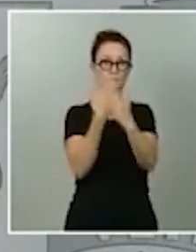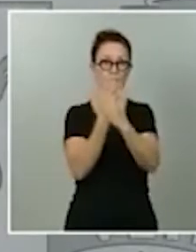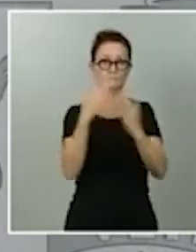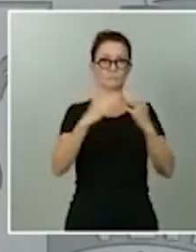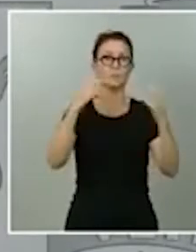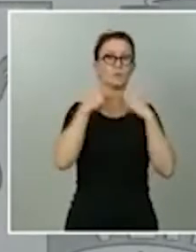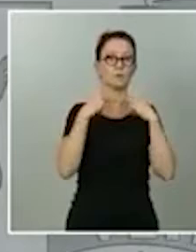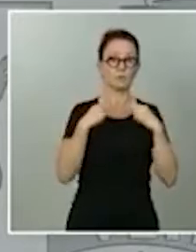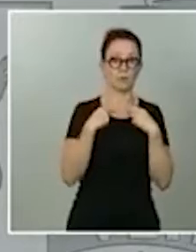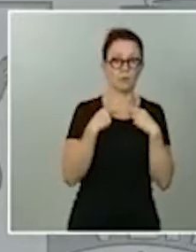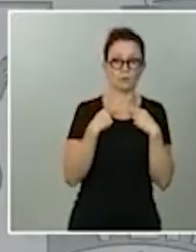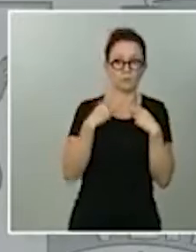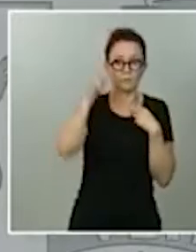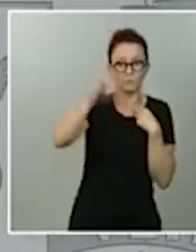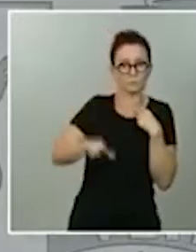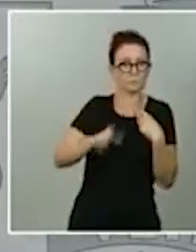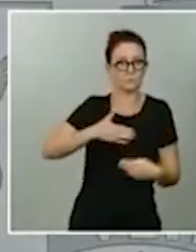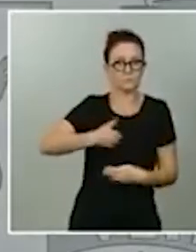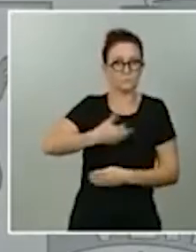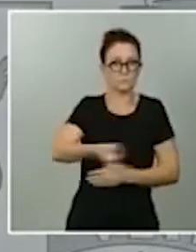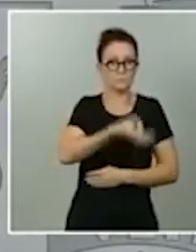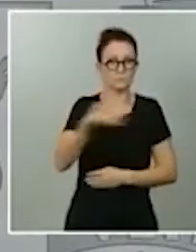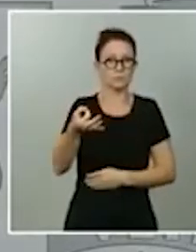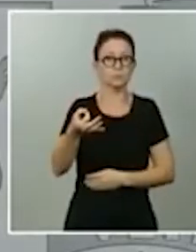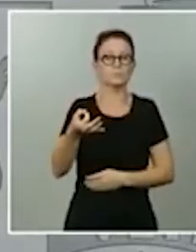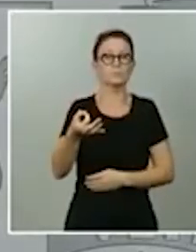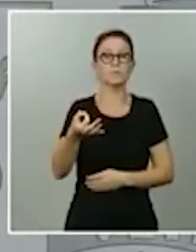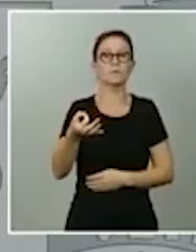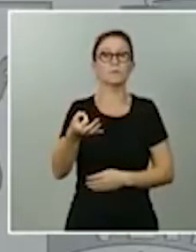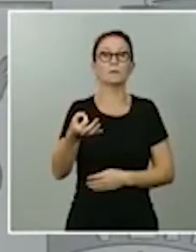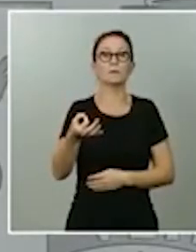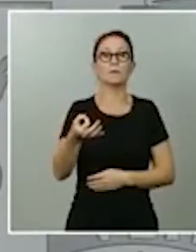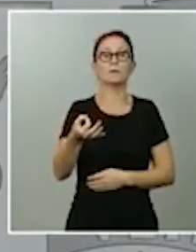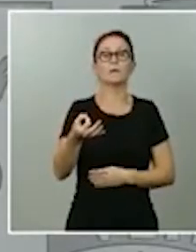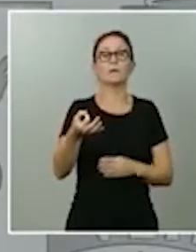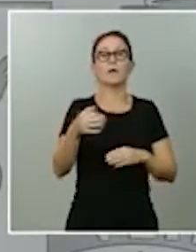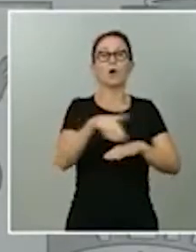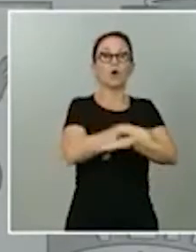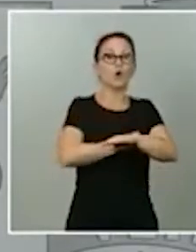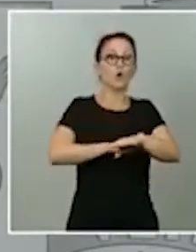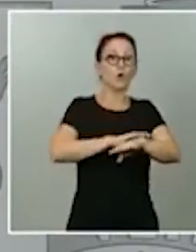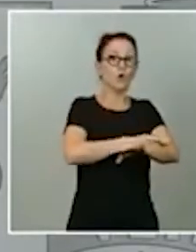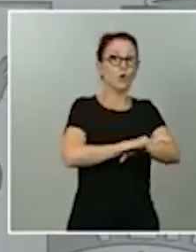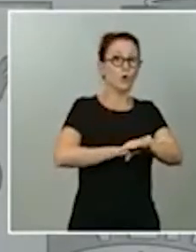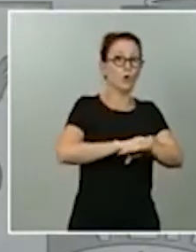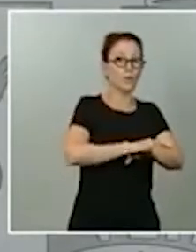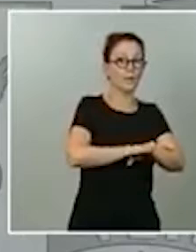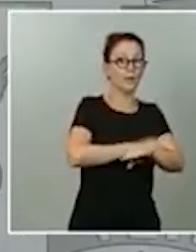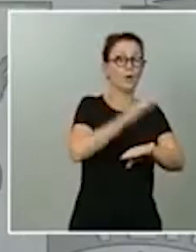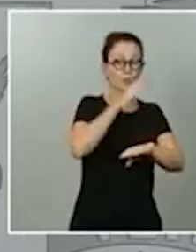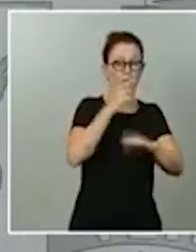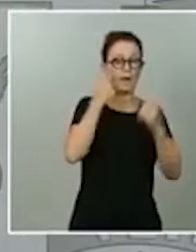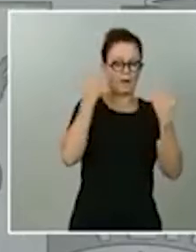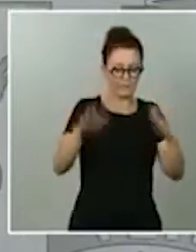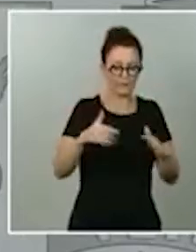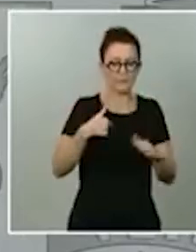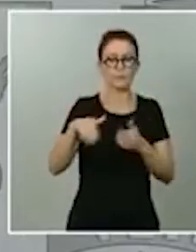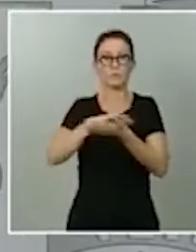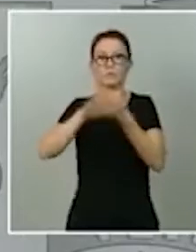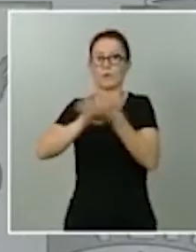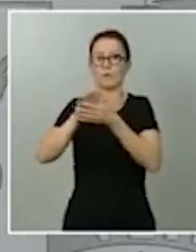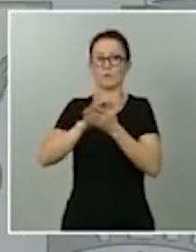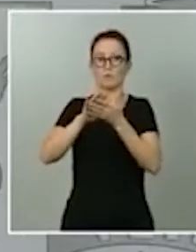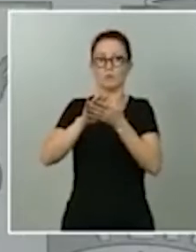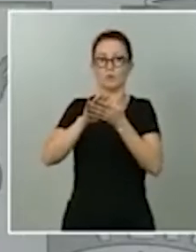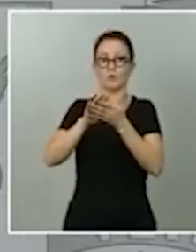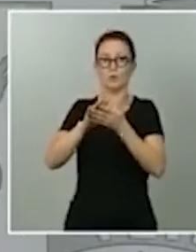Evidentemente el gobierno porque estamos hablando de otra institución de otro poder que es el poder legislativo decidirá en qué formato tiene